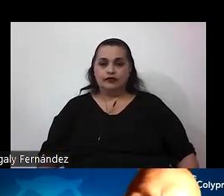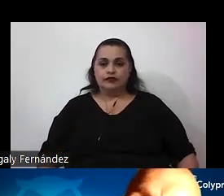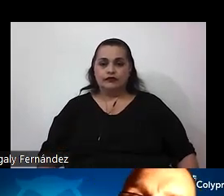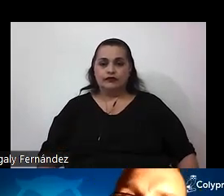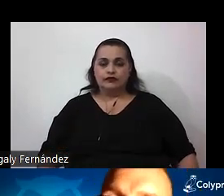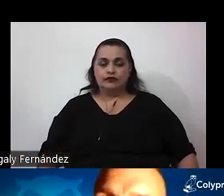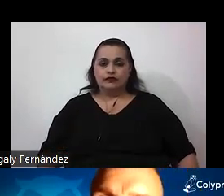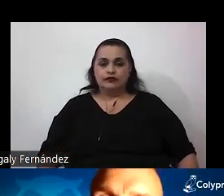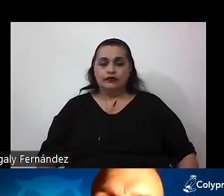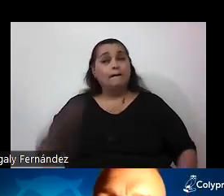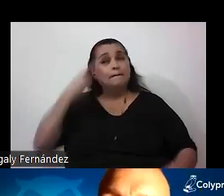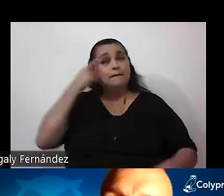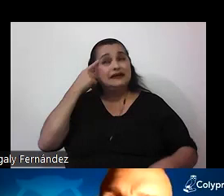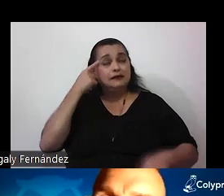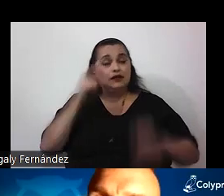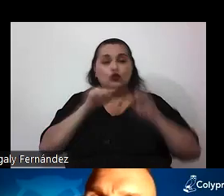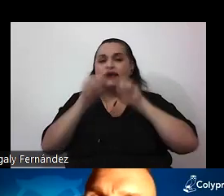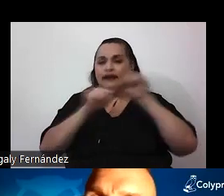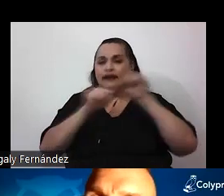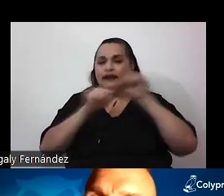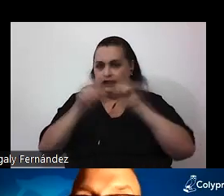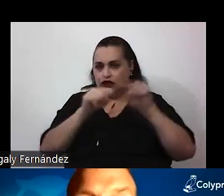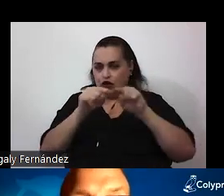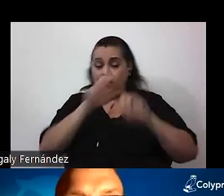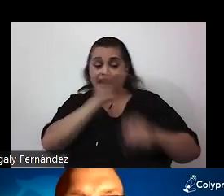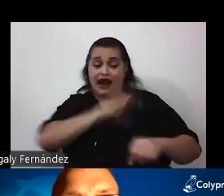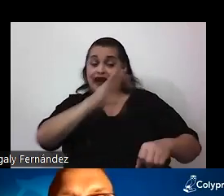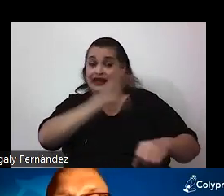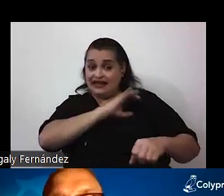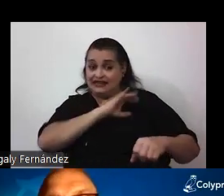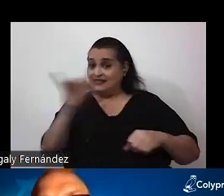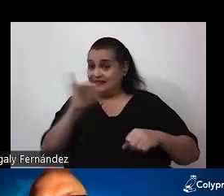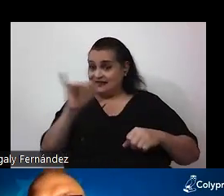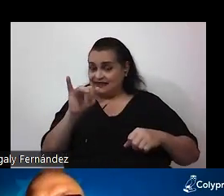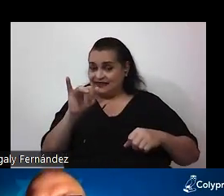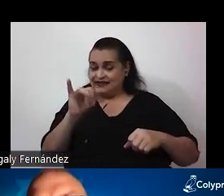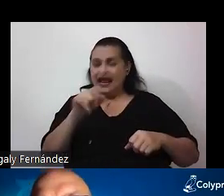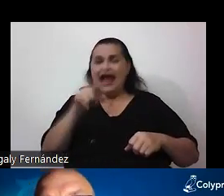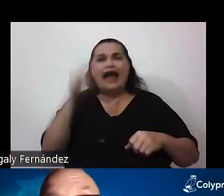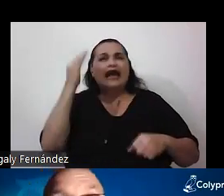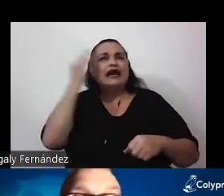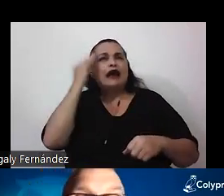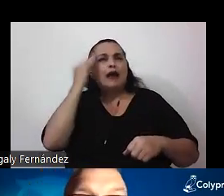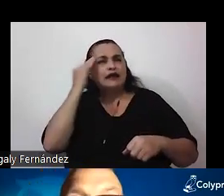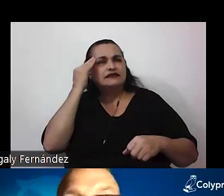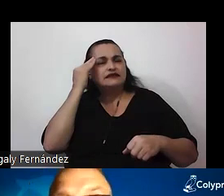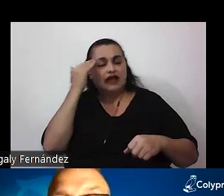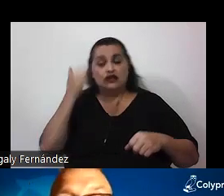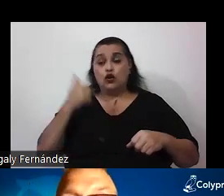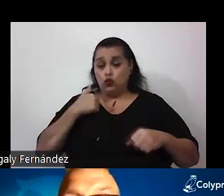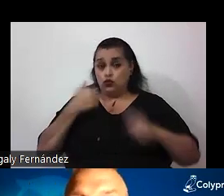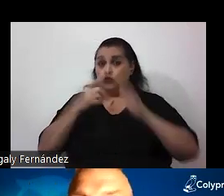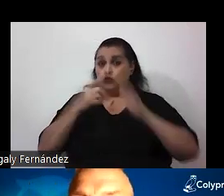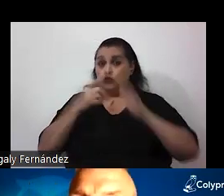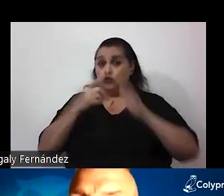El pensamiento crítico. Caracterizado tal como lo caractericé. Es una capacidad que cuando uno la desarrolla la puede